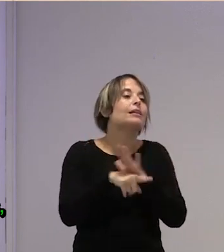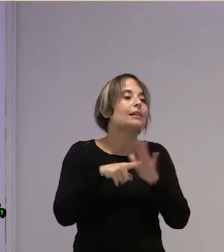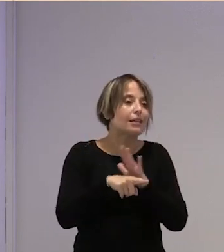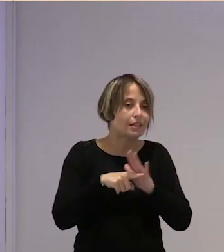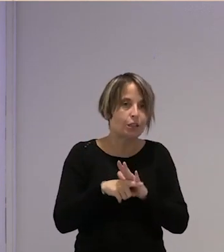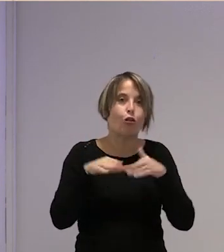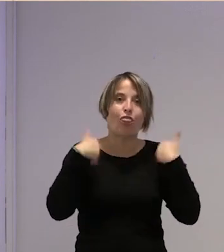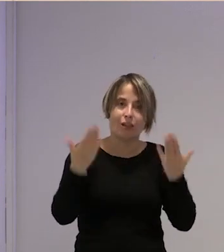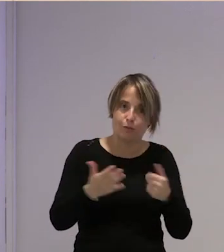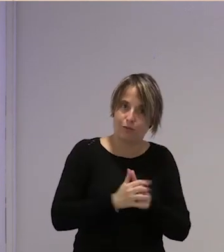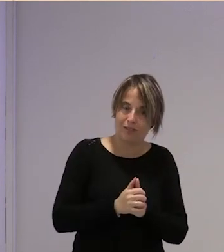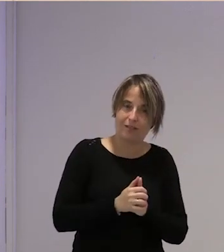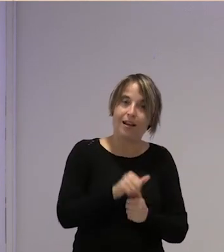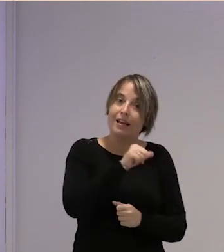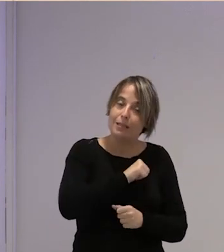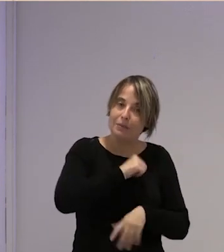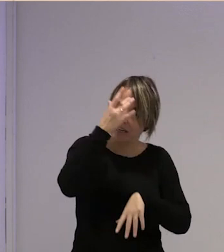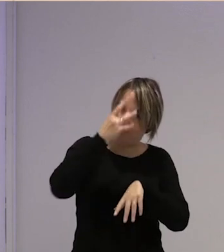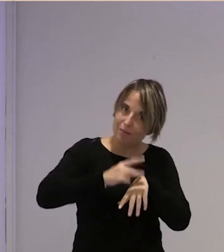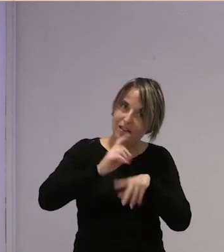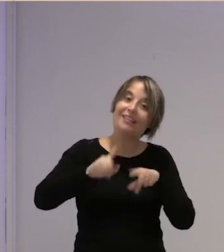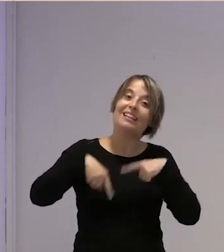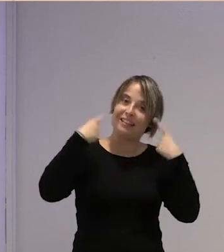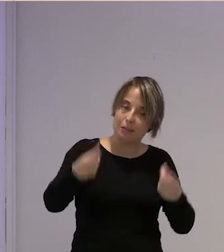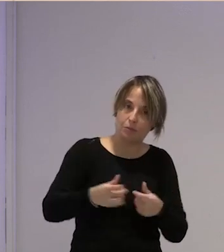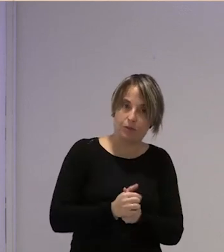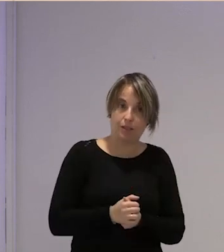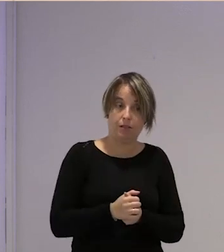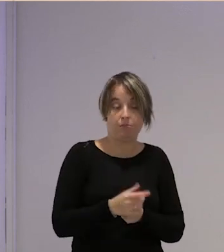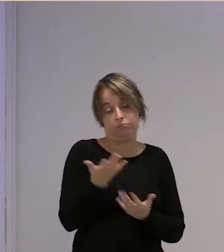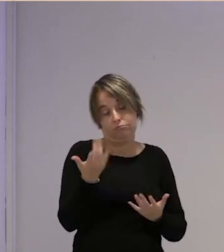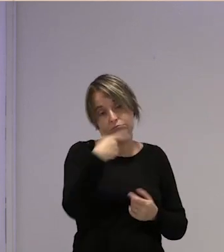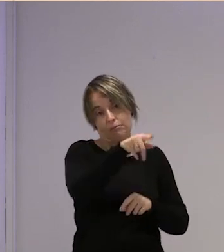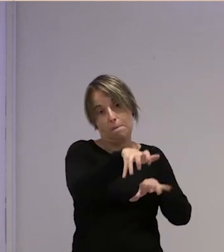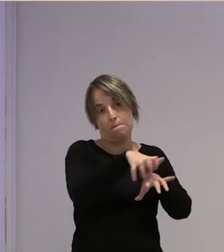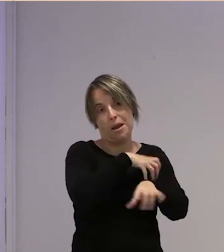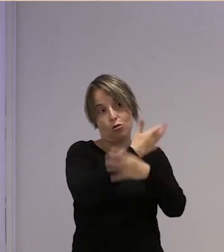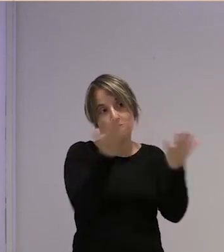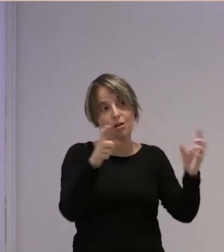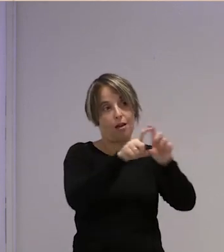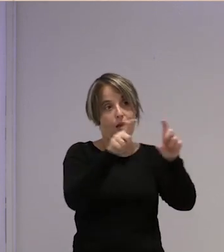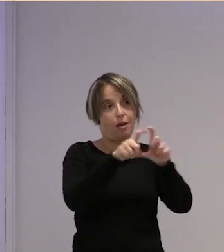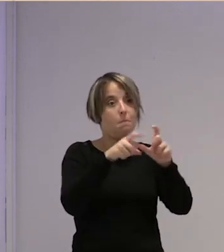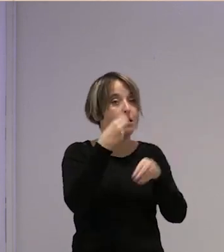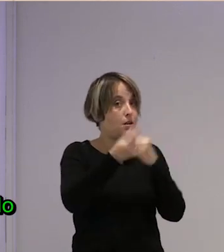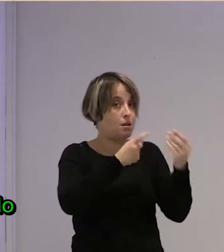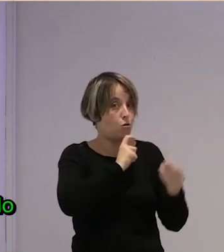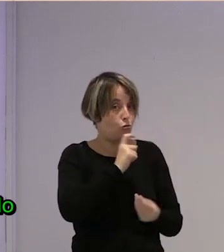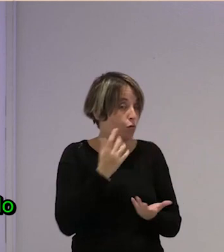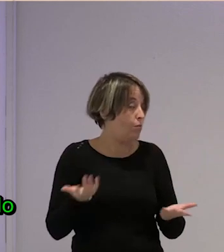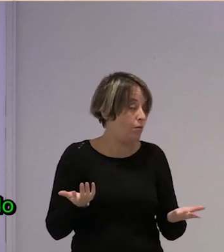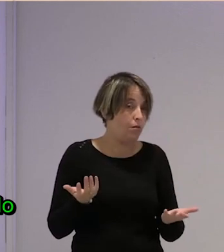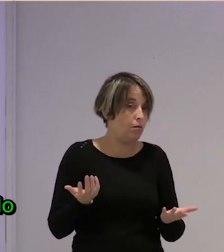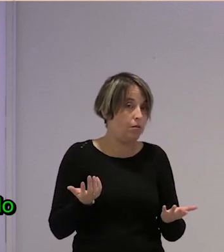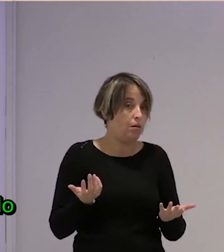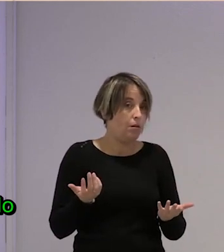tarjeta sanitaria, hay que esperar a que enfermen y teniendo en cuenta cómo actúan la mayoría de esta gente y